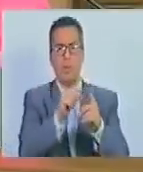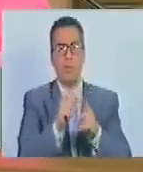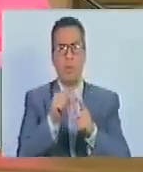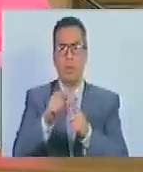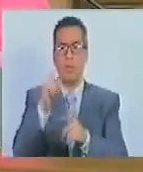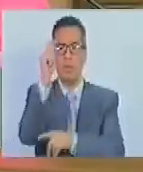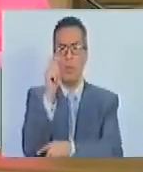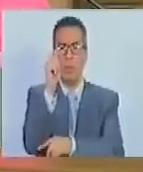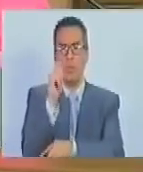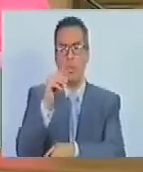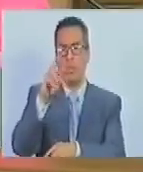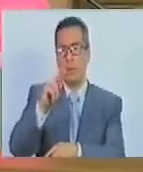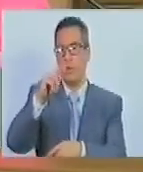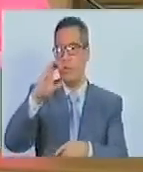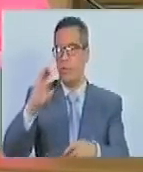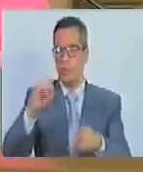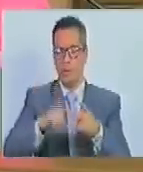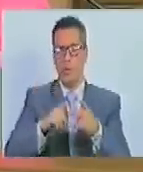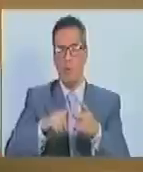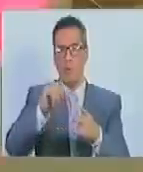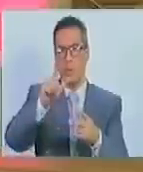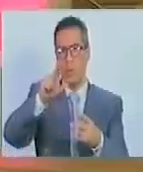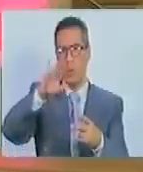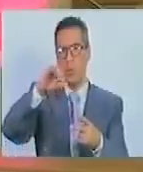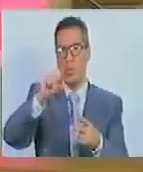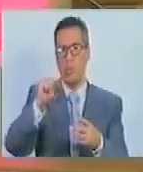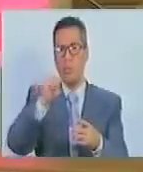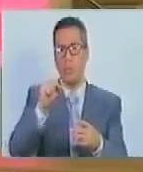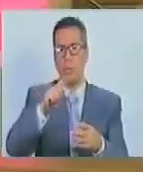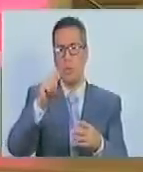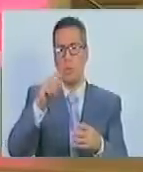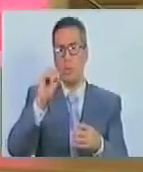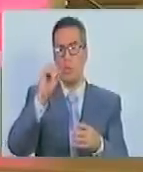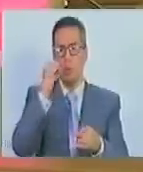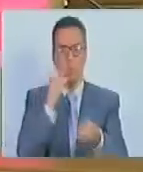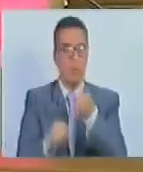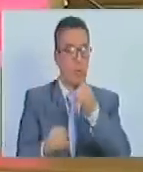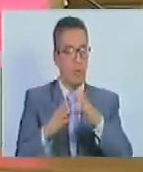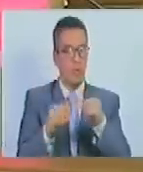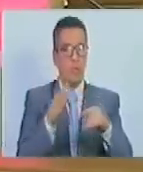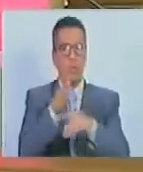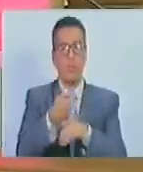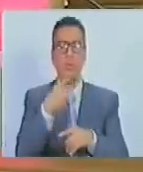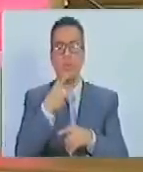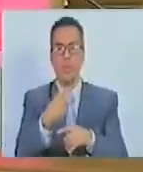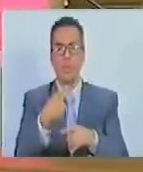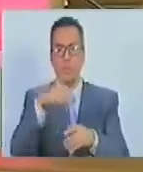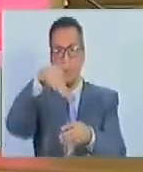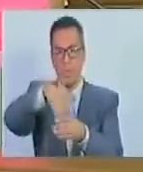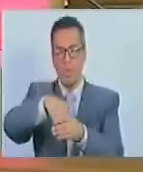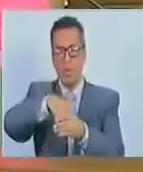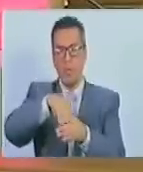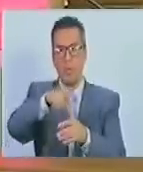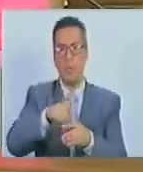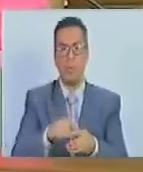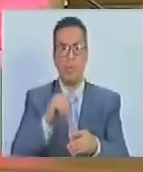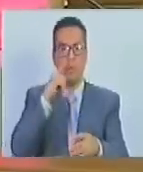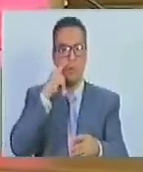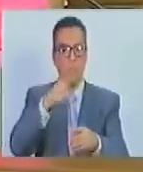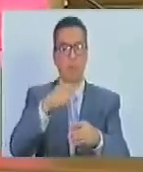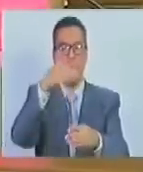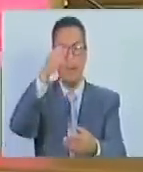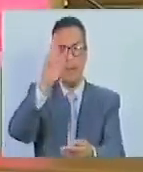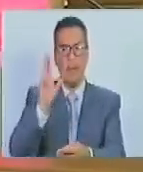palabra a los diputados Rodolfo Crespo y Luis Fernando Soto Rojas. Finalizadas las intervenciones y sometido a votación resultó